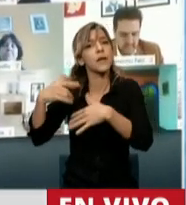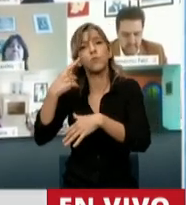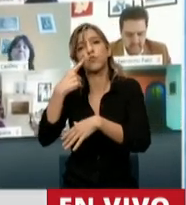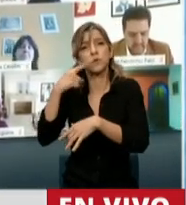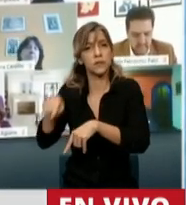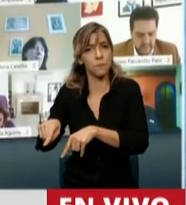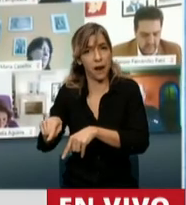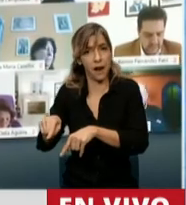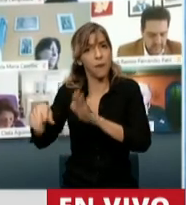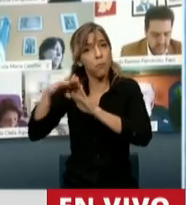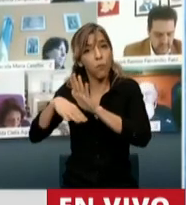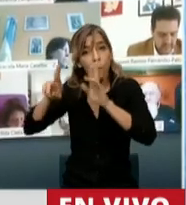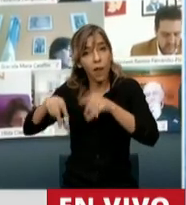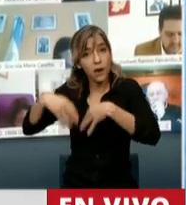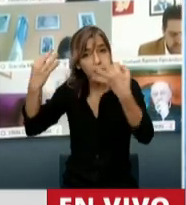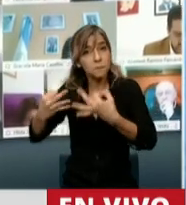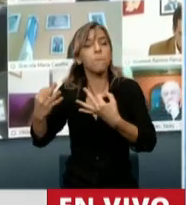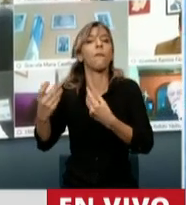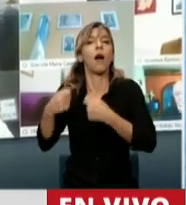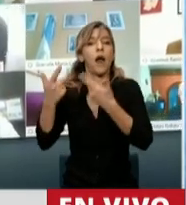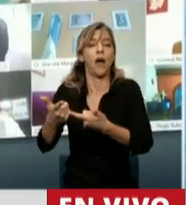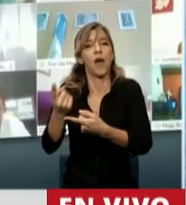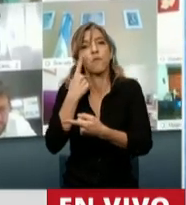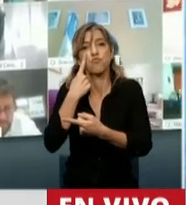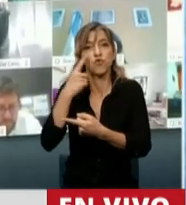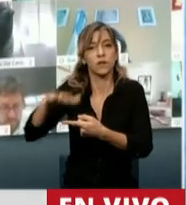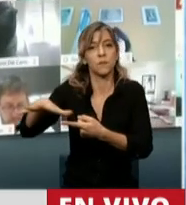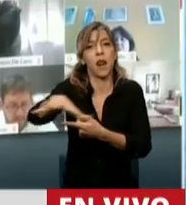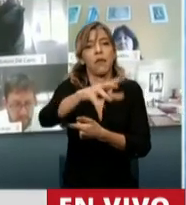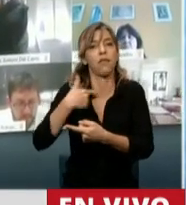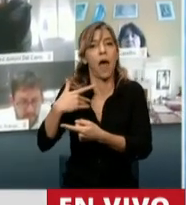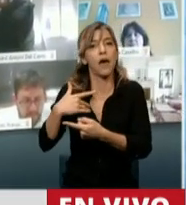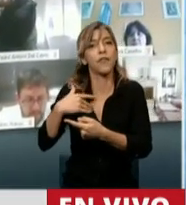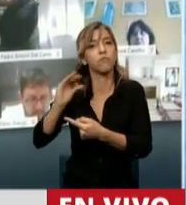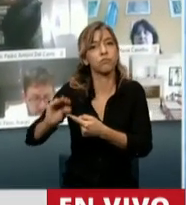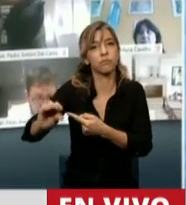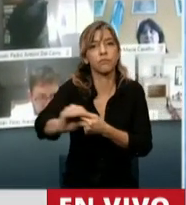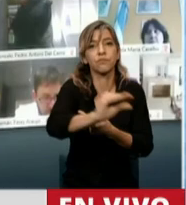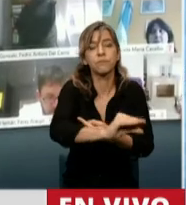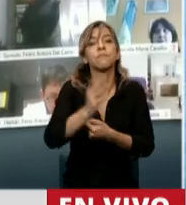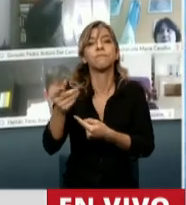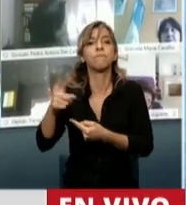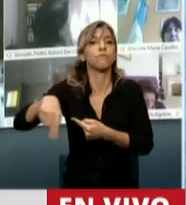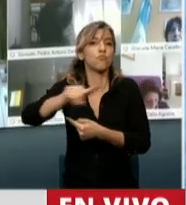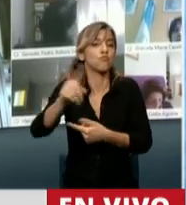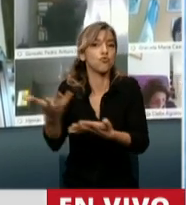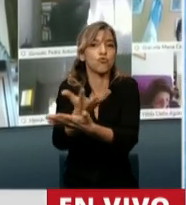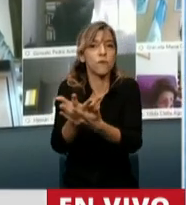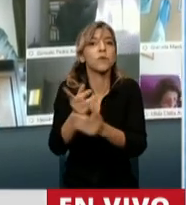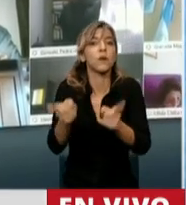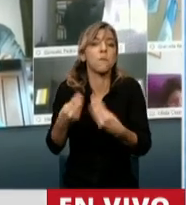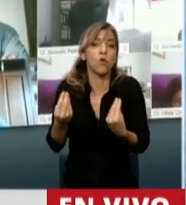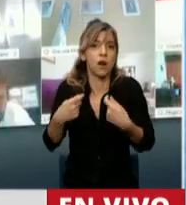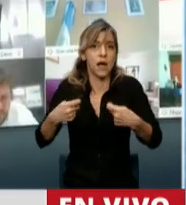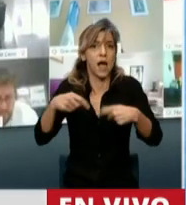la disminución de los recursos que sufre el municipalismo argentino y, sobre todo, también para cubrir los gastos de la